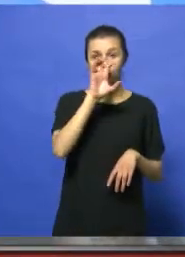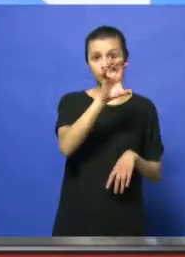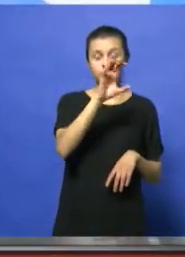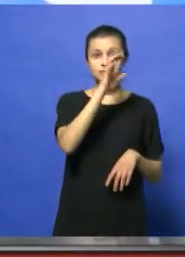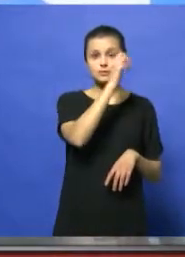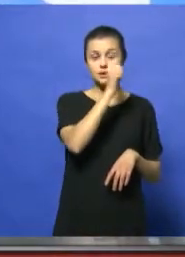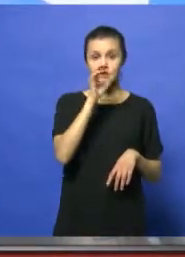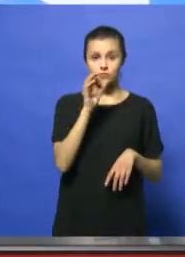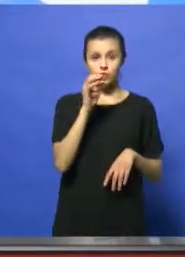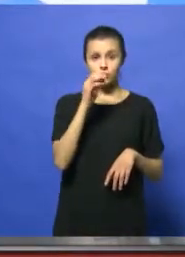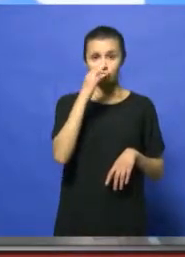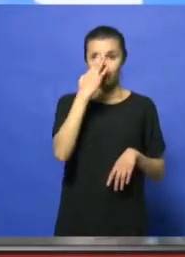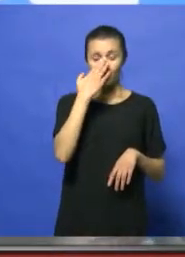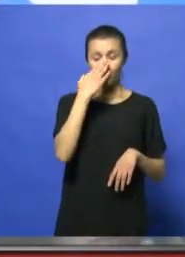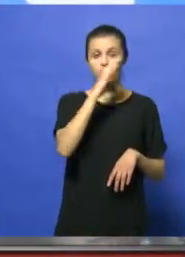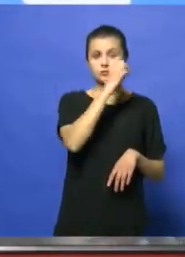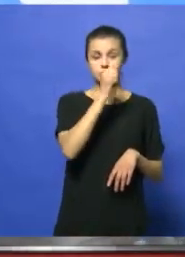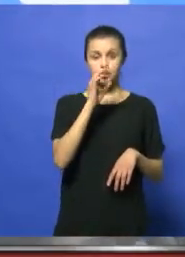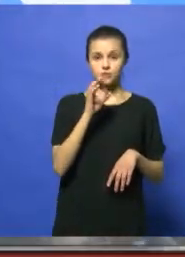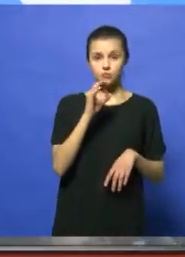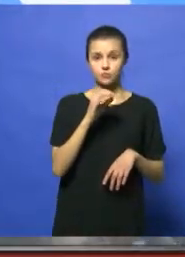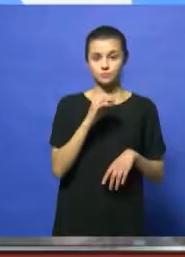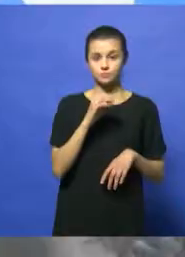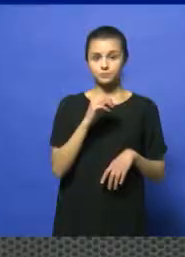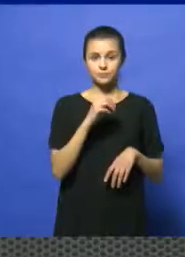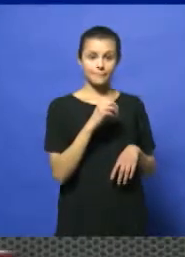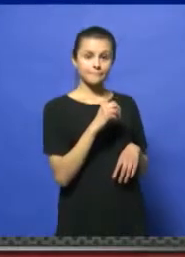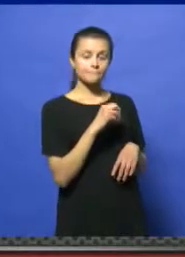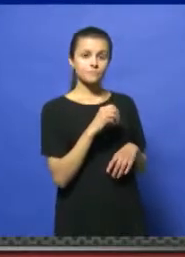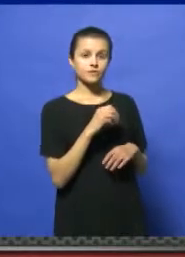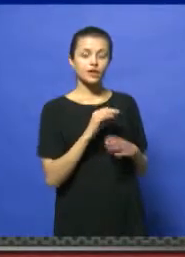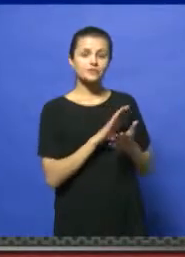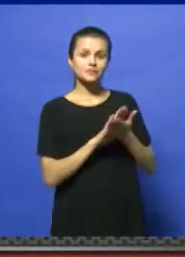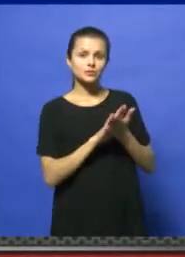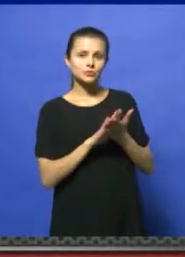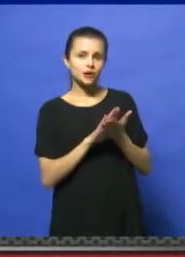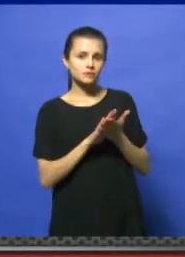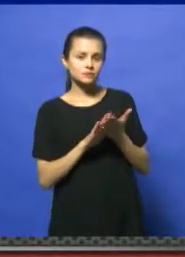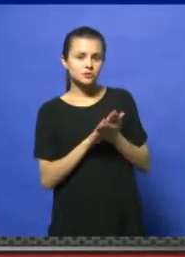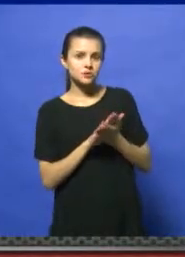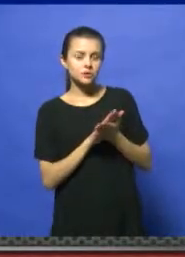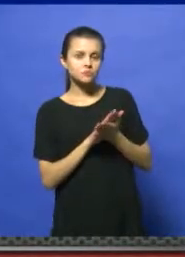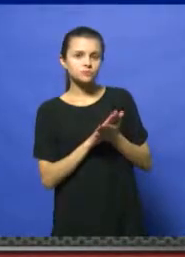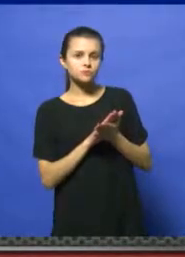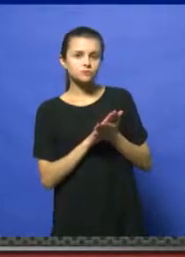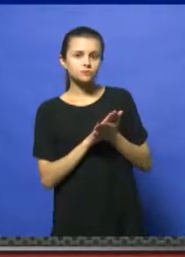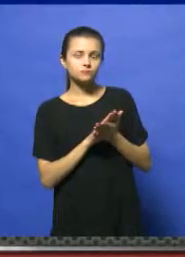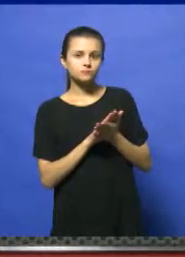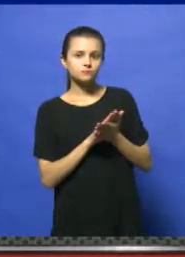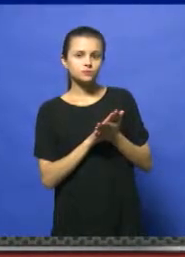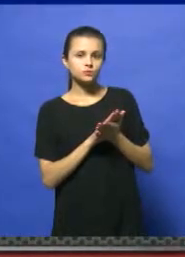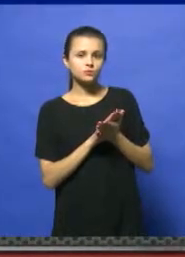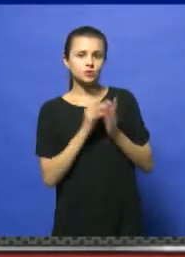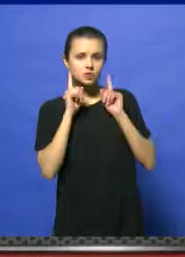aproximadamente. Y, bueno, hay una cuestión llamativa que por ahí es un poco, algún